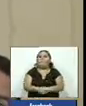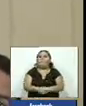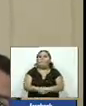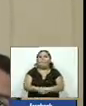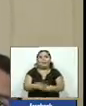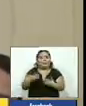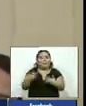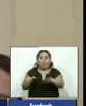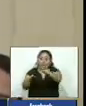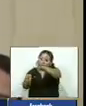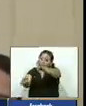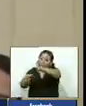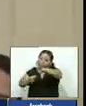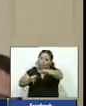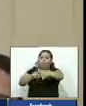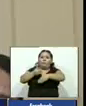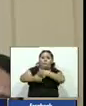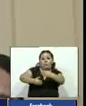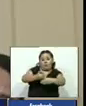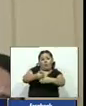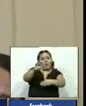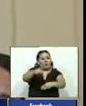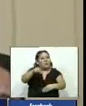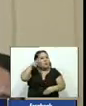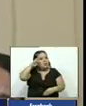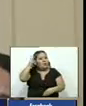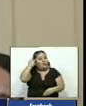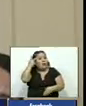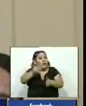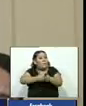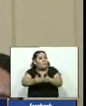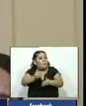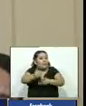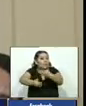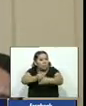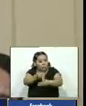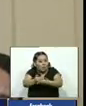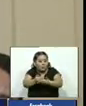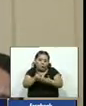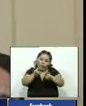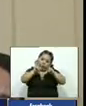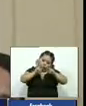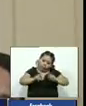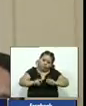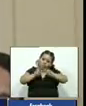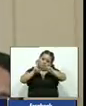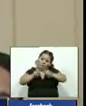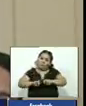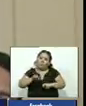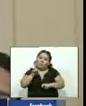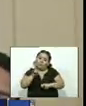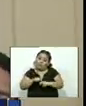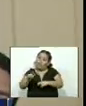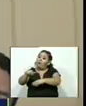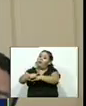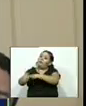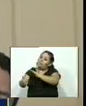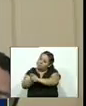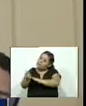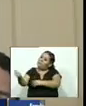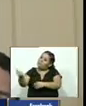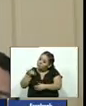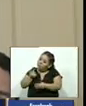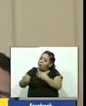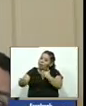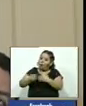se ha admitido a trámite eso implica que ahorita comienza todo el proceso de inconstitucionalidad en el cual se escucha a asamblea legislativa se